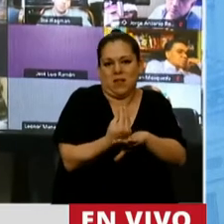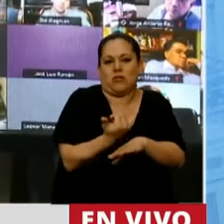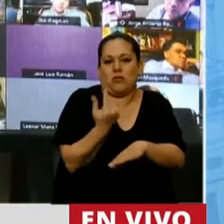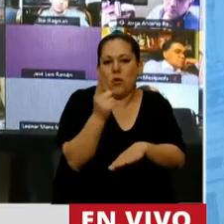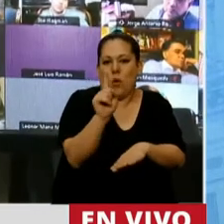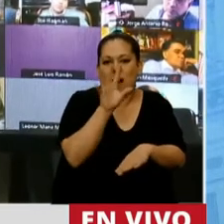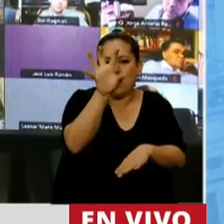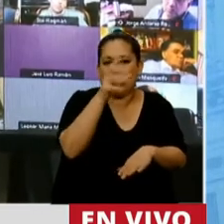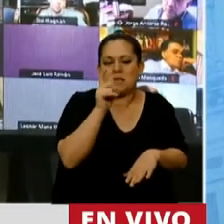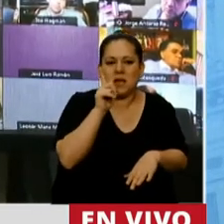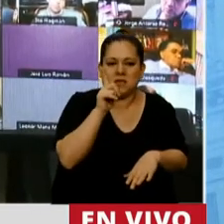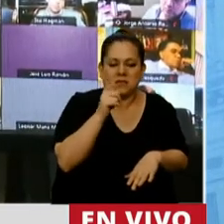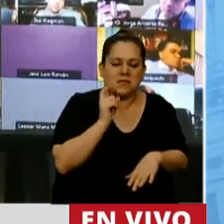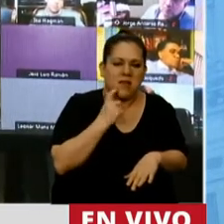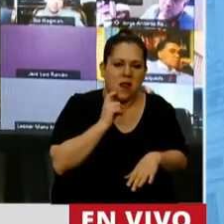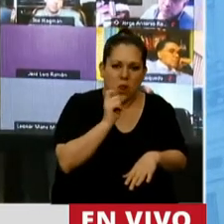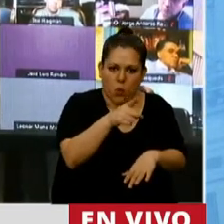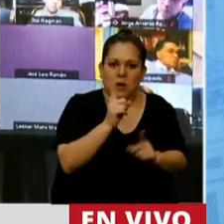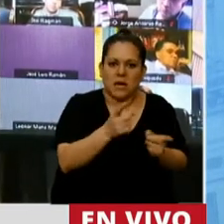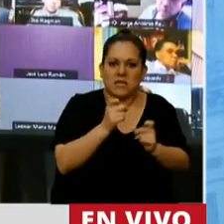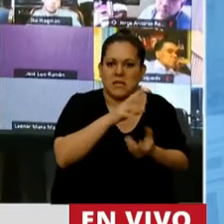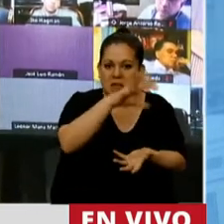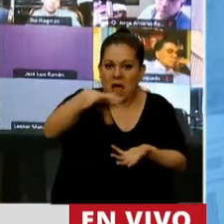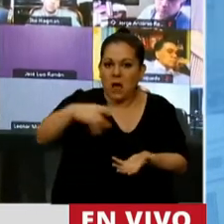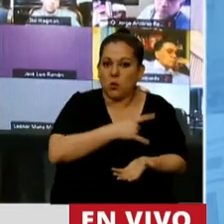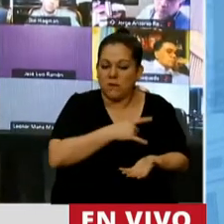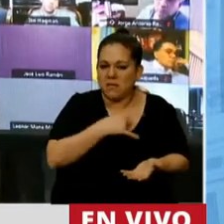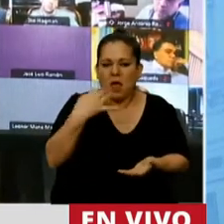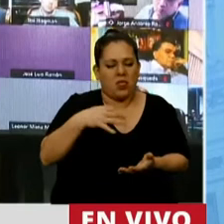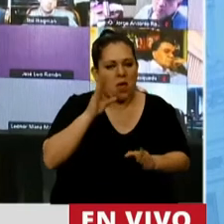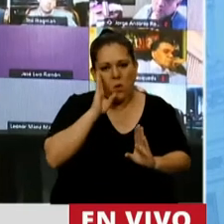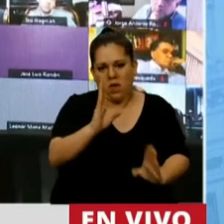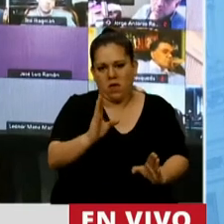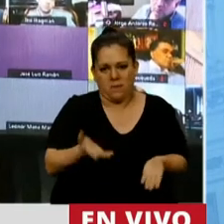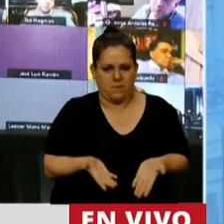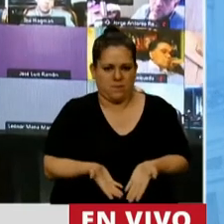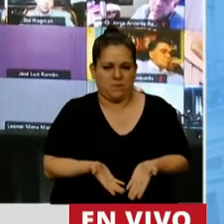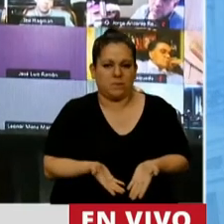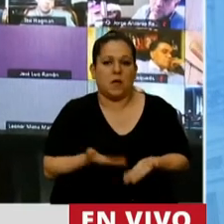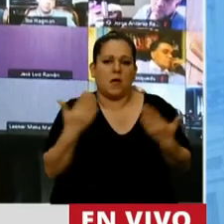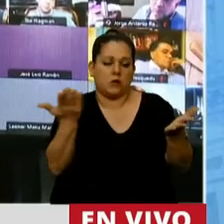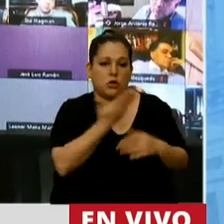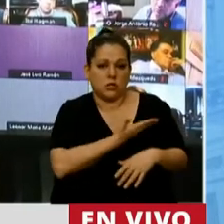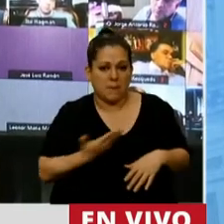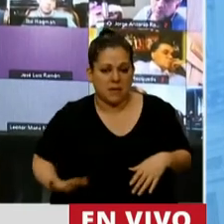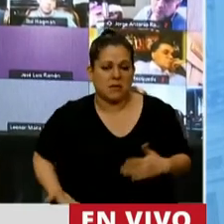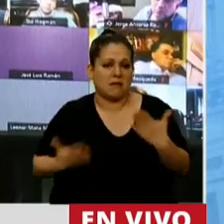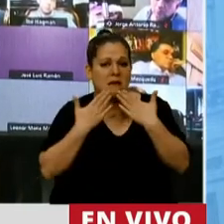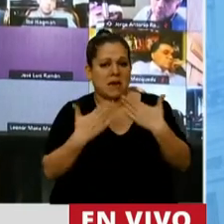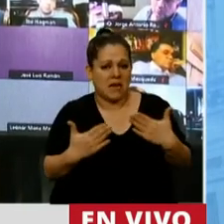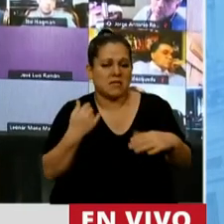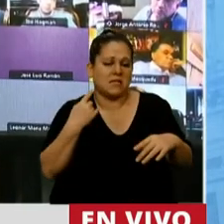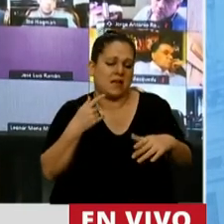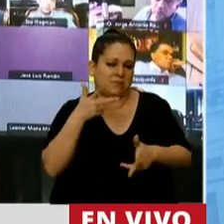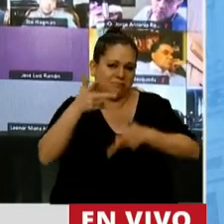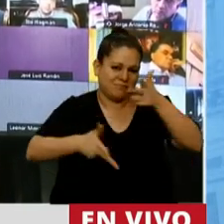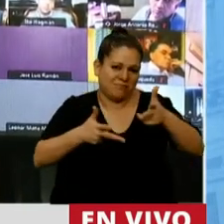universidades y las necesidades de todas ellas deben ser consideradas. Entonces, señor presidente, agradecido por la